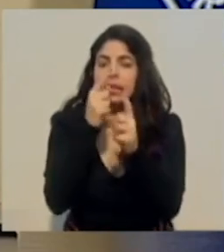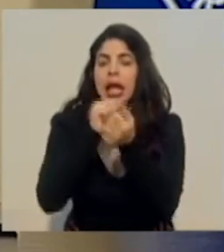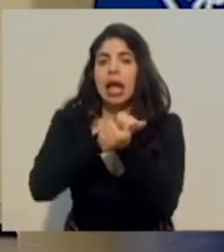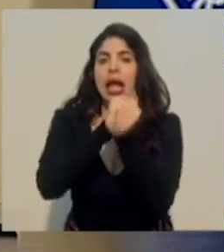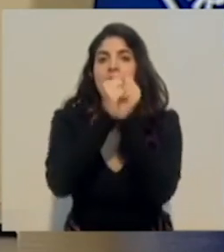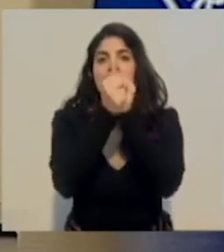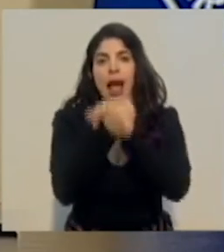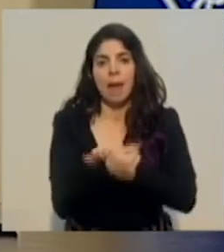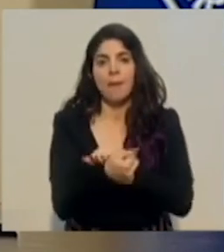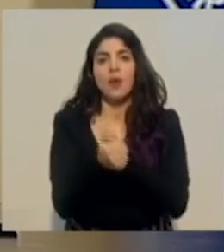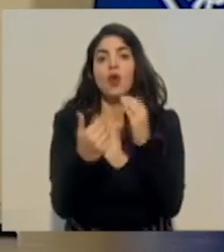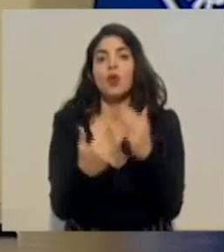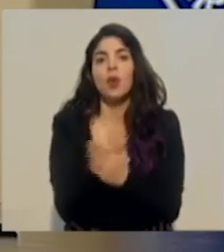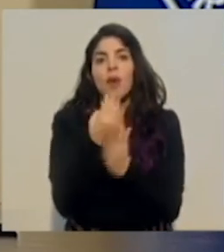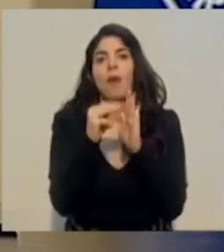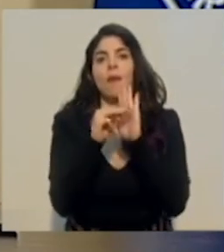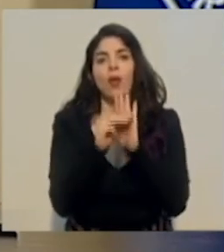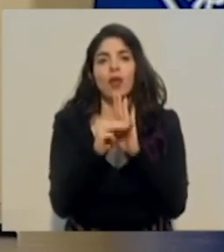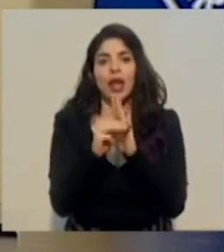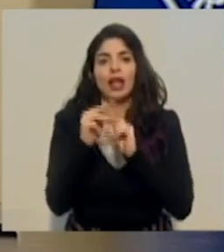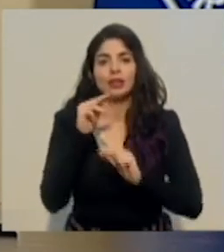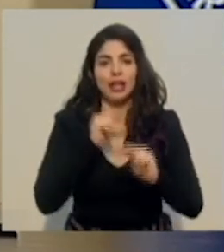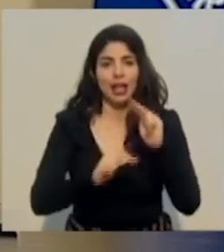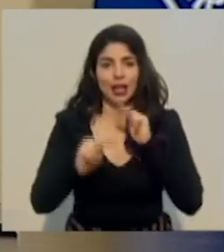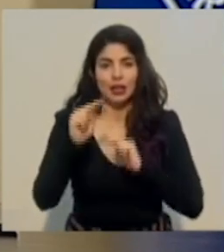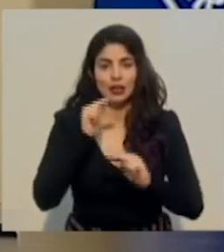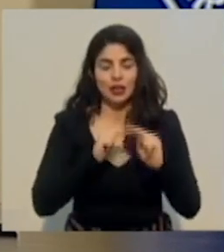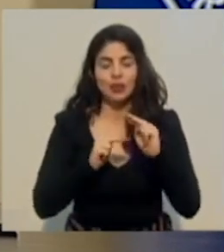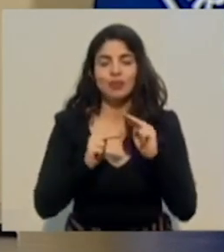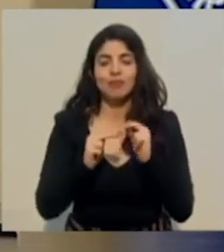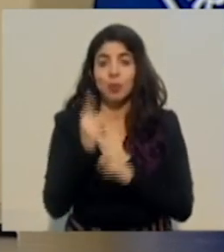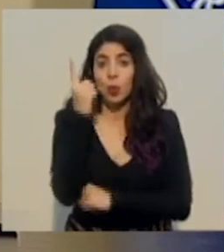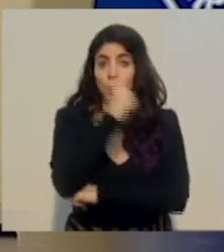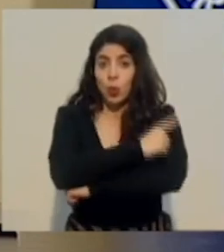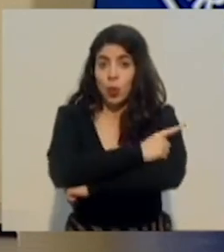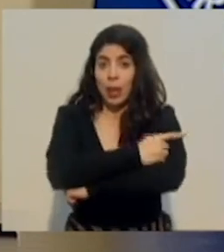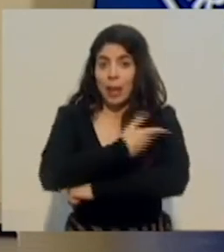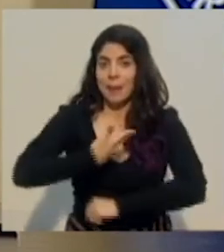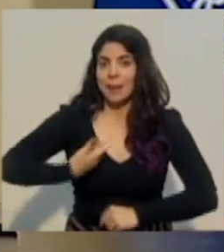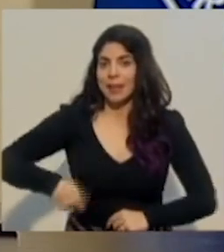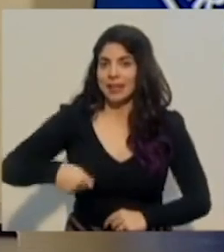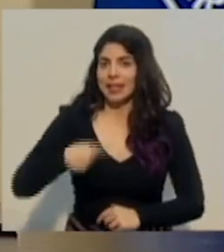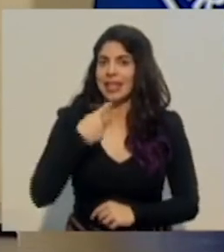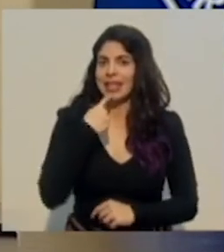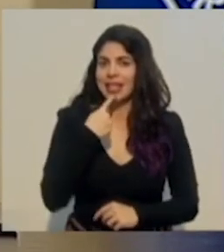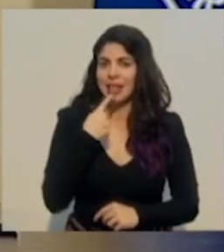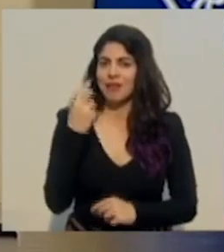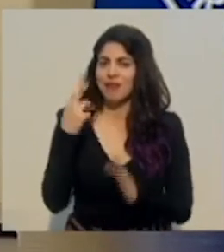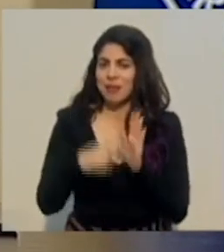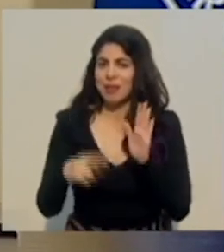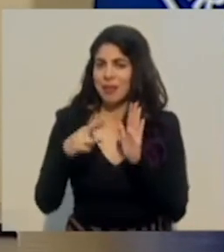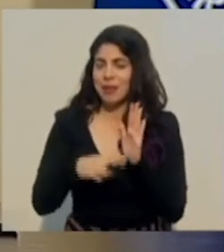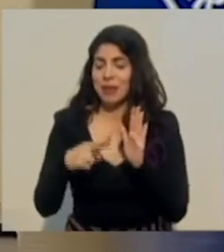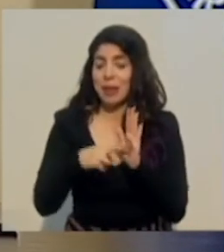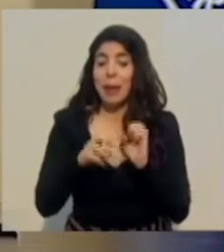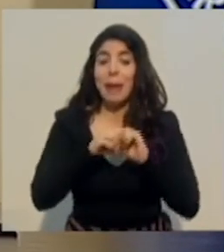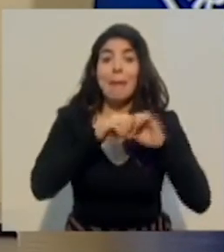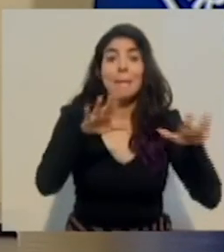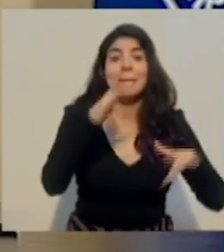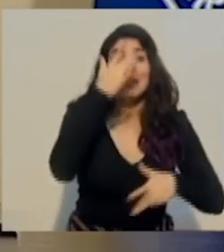negocio. Un día, el presidente lo ha dicho, ha sido reiterativo, que la pandemia ha sido un catalizador de cambio